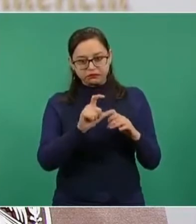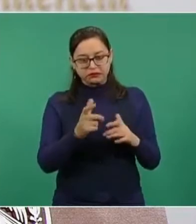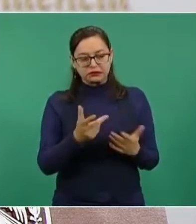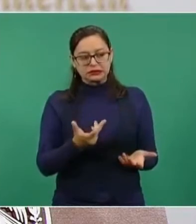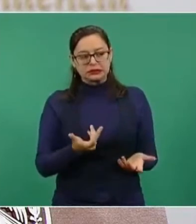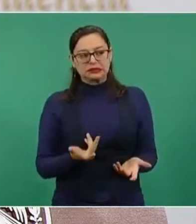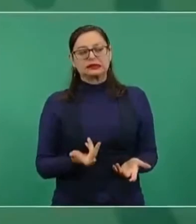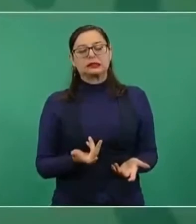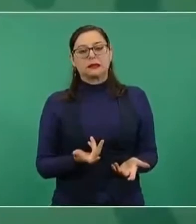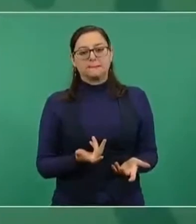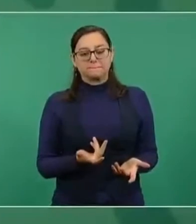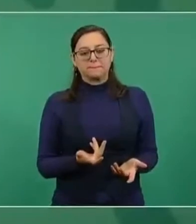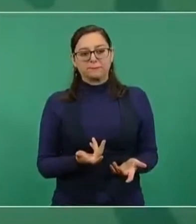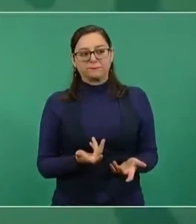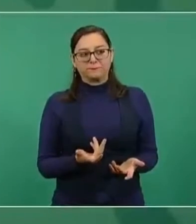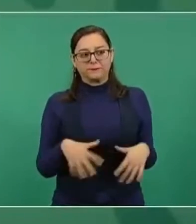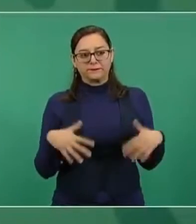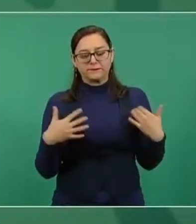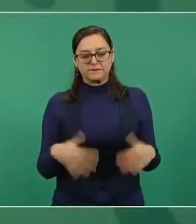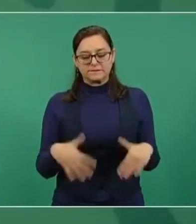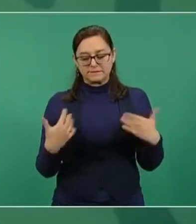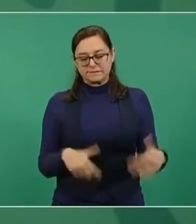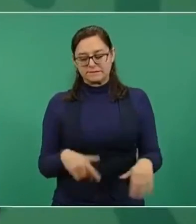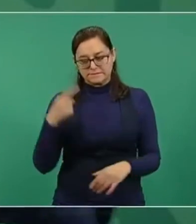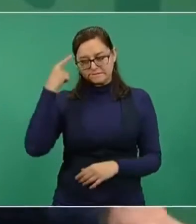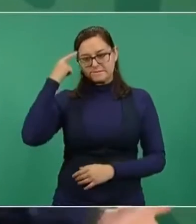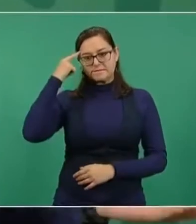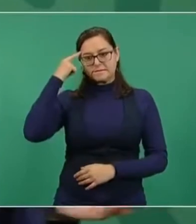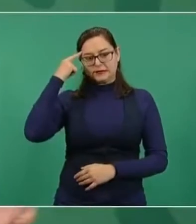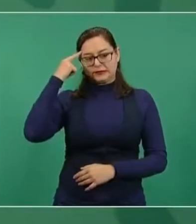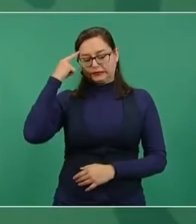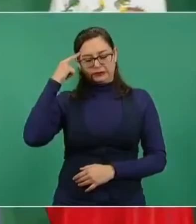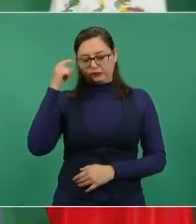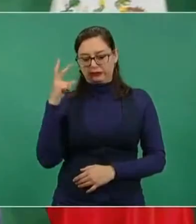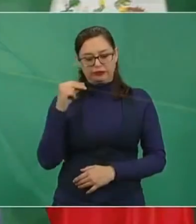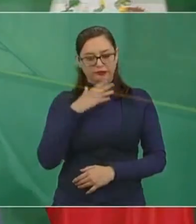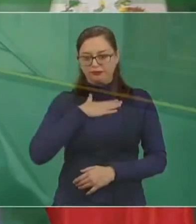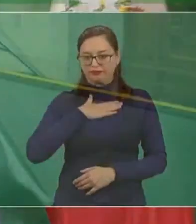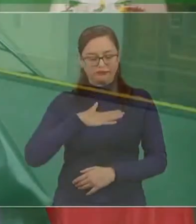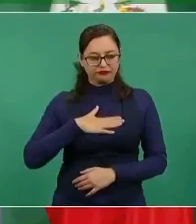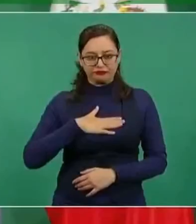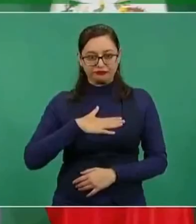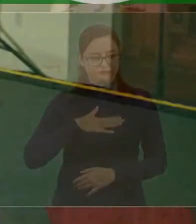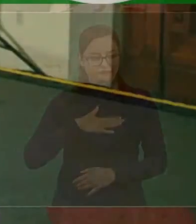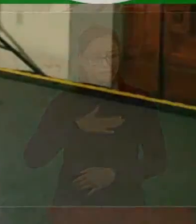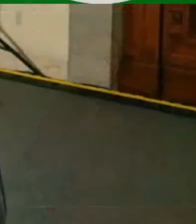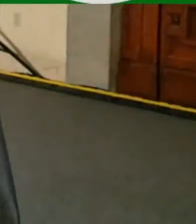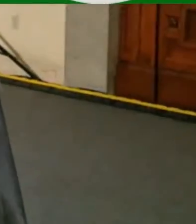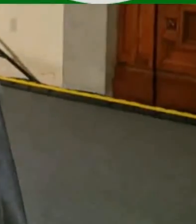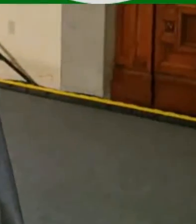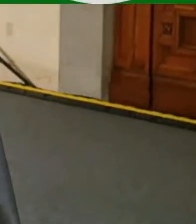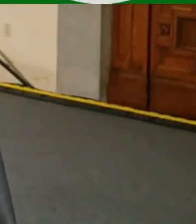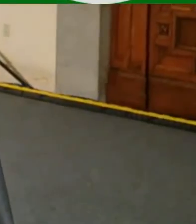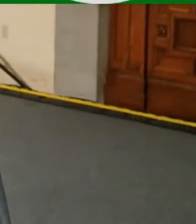que una familia pobre y eso es una injusticia. Para